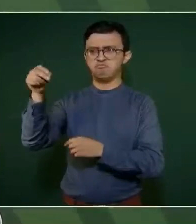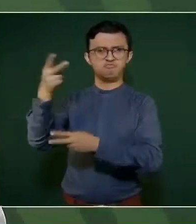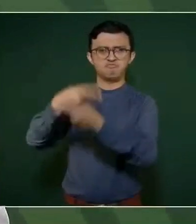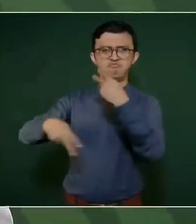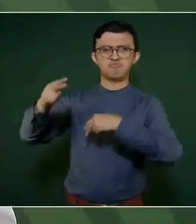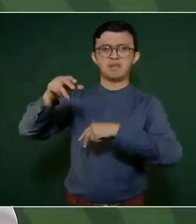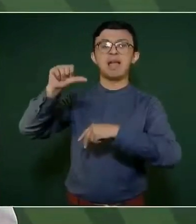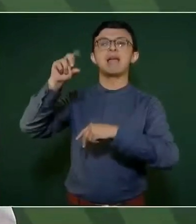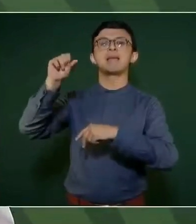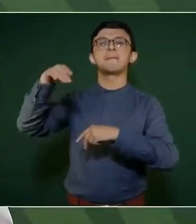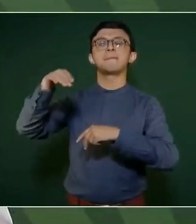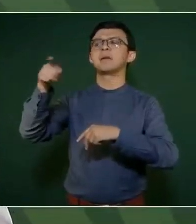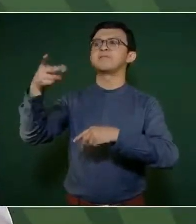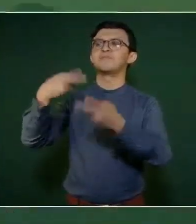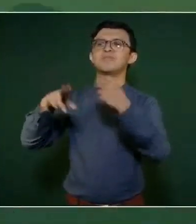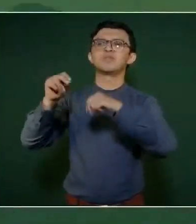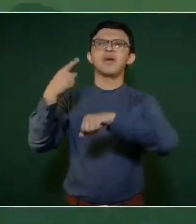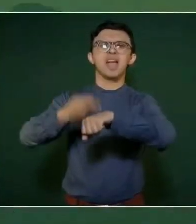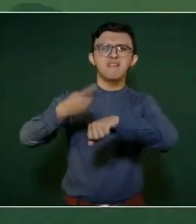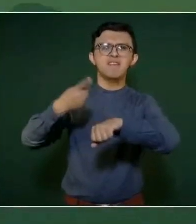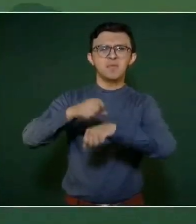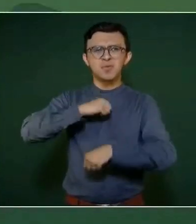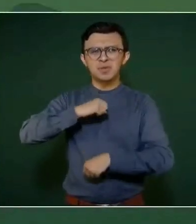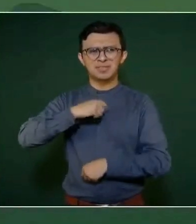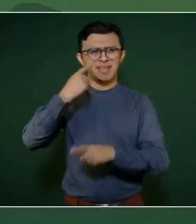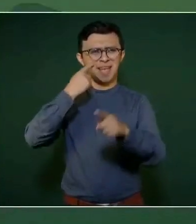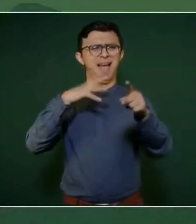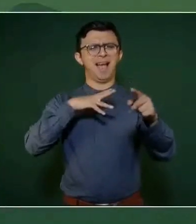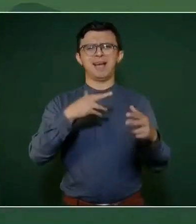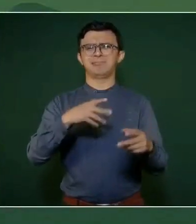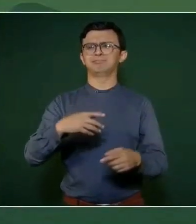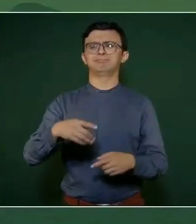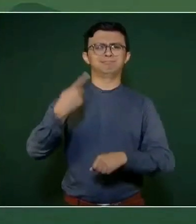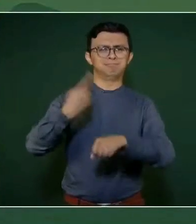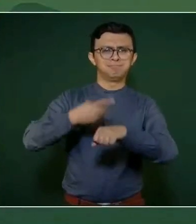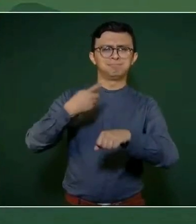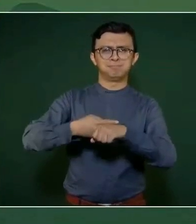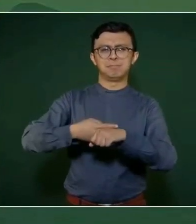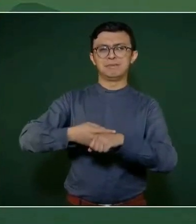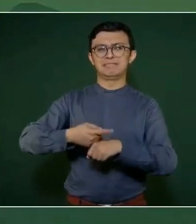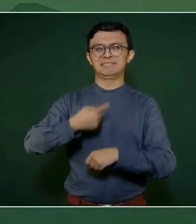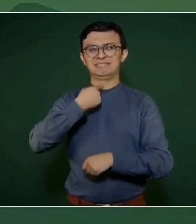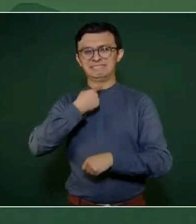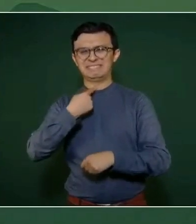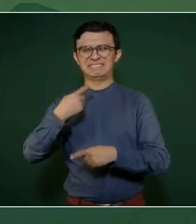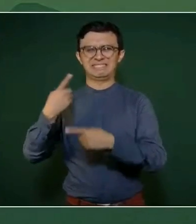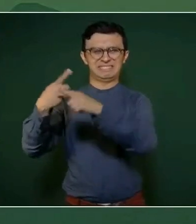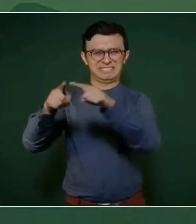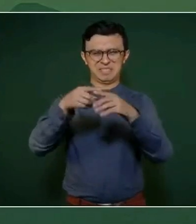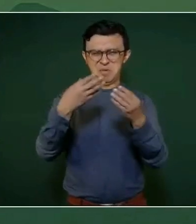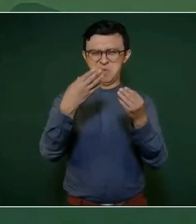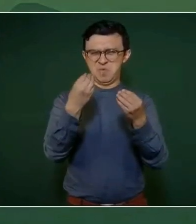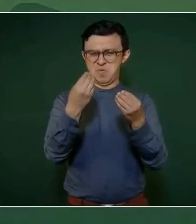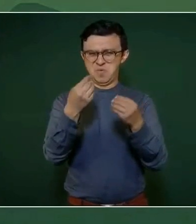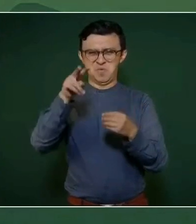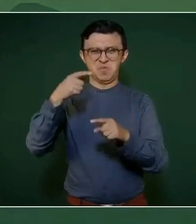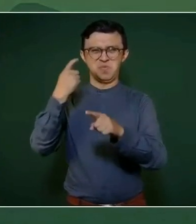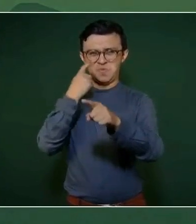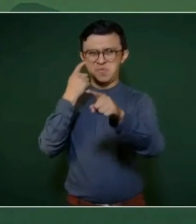tos, hay mucha enfermedad respiratoria, hay que cuidarse,